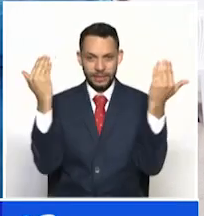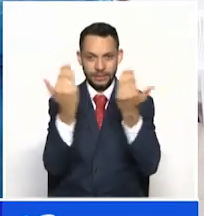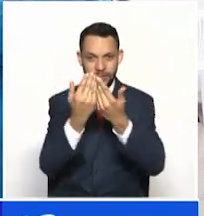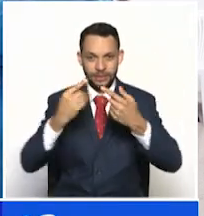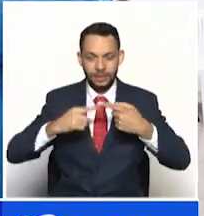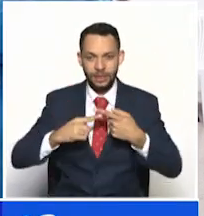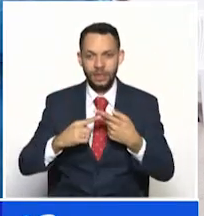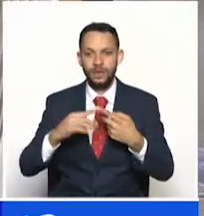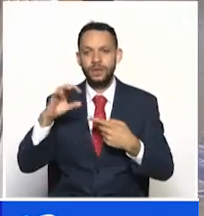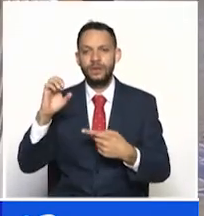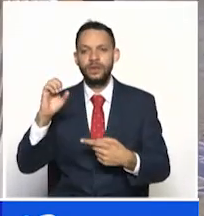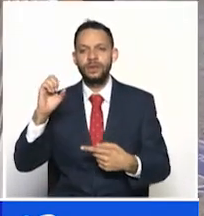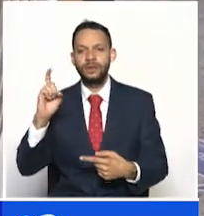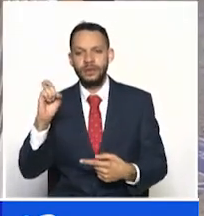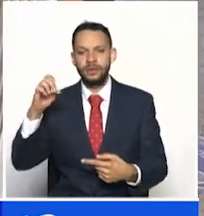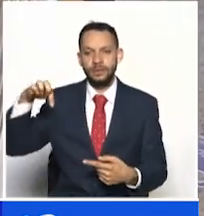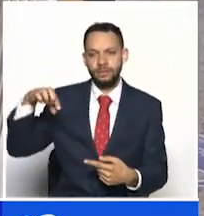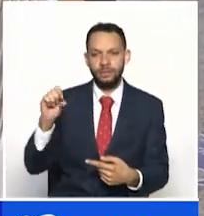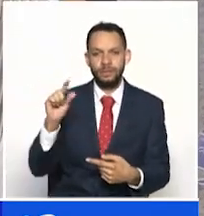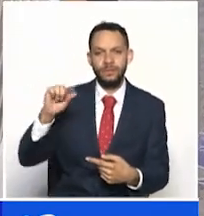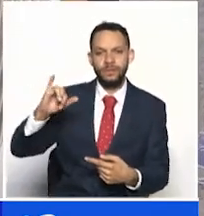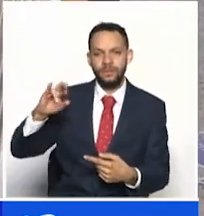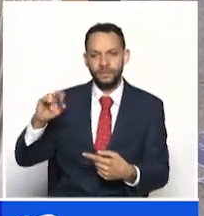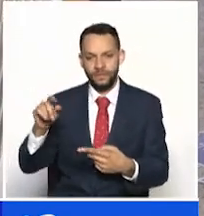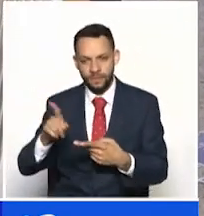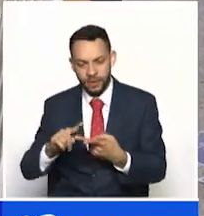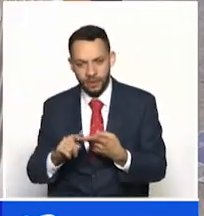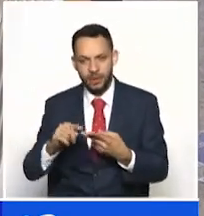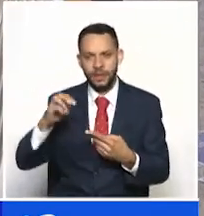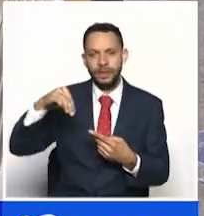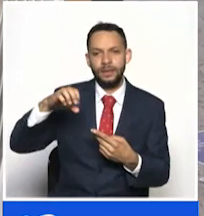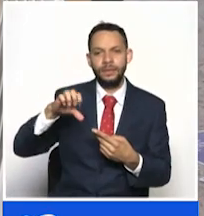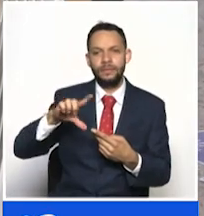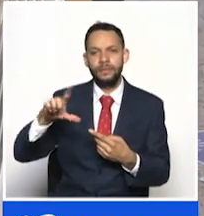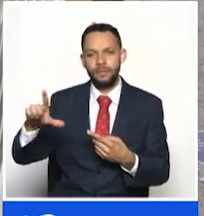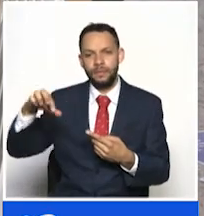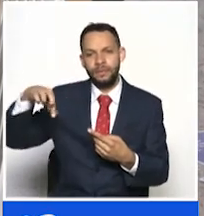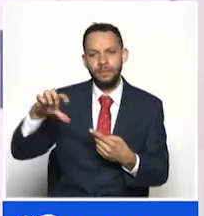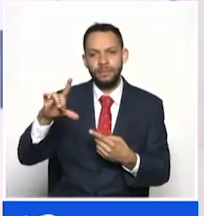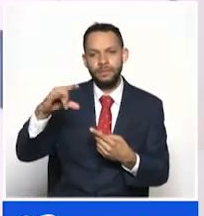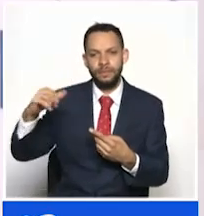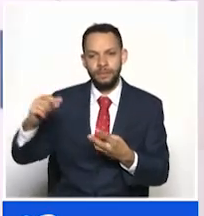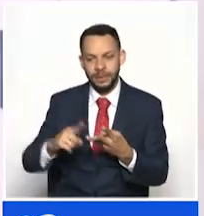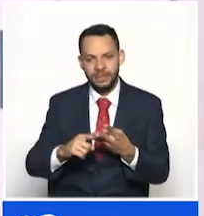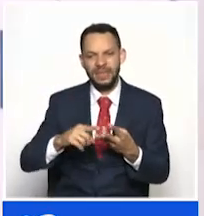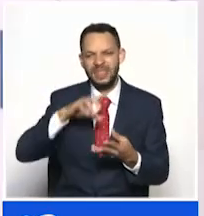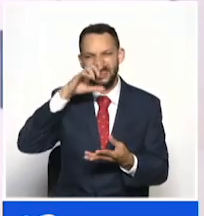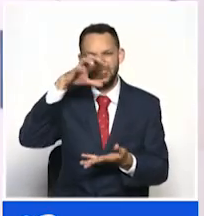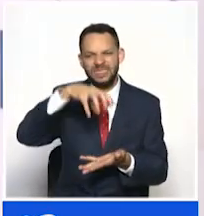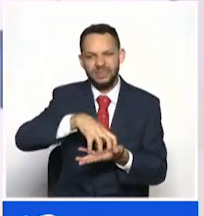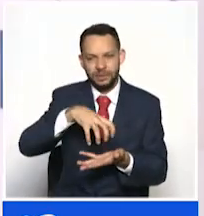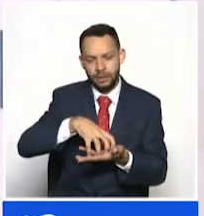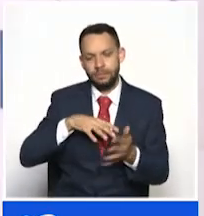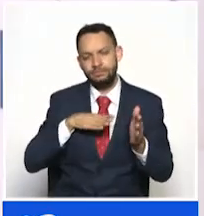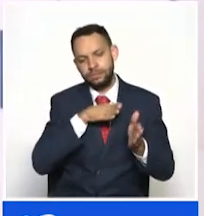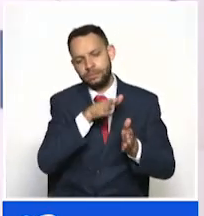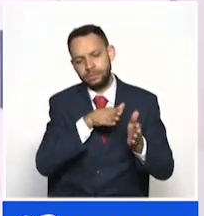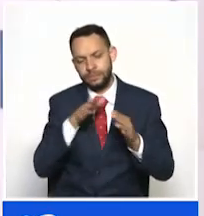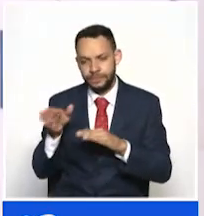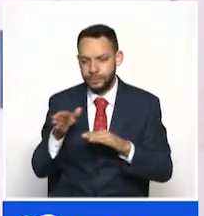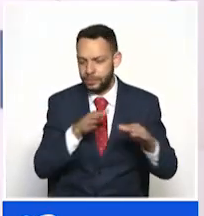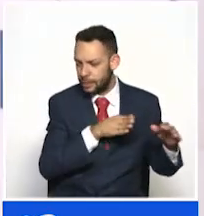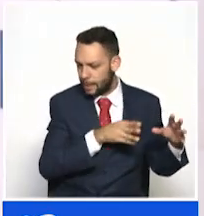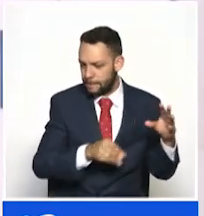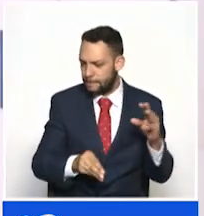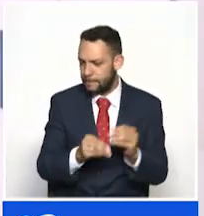Expo Ferias y los centros comerciales fundadores Molplaza, Cable Plaza y San Cancio. Por un tema de normatividad,